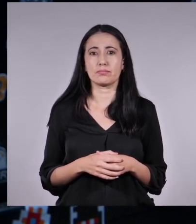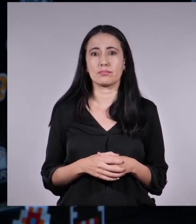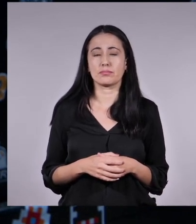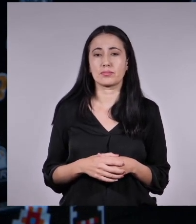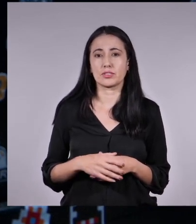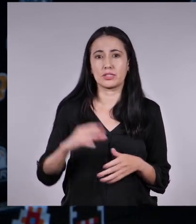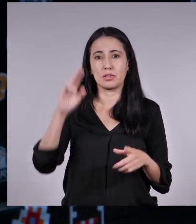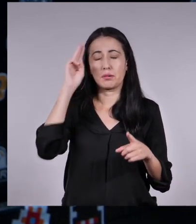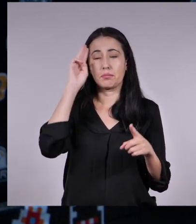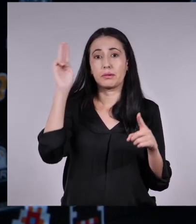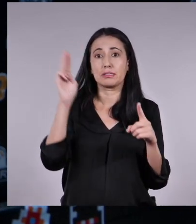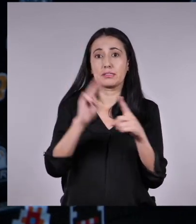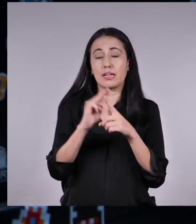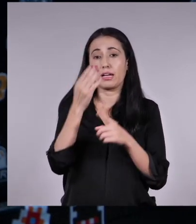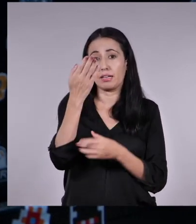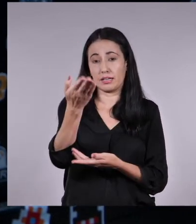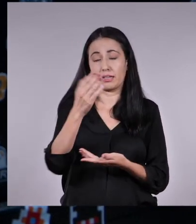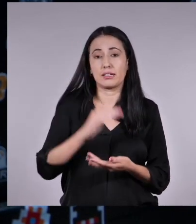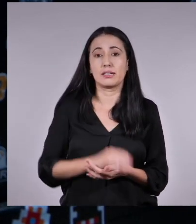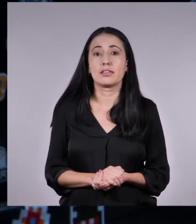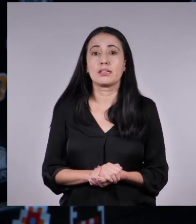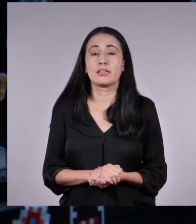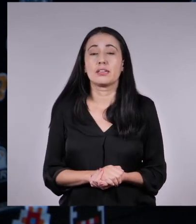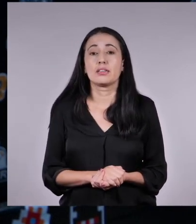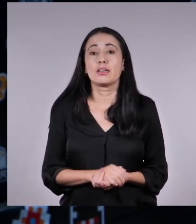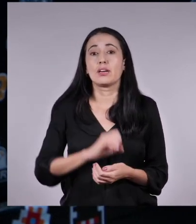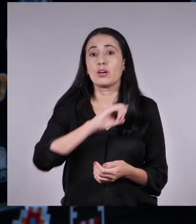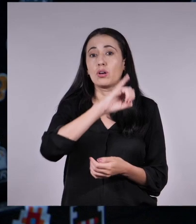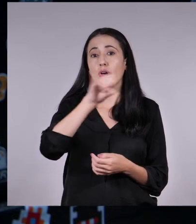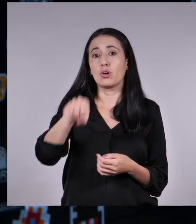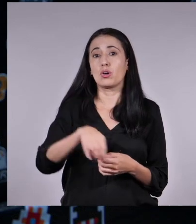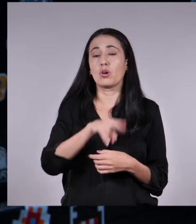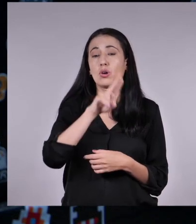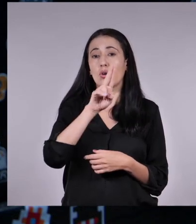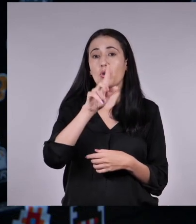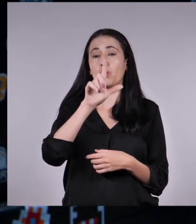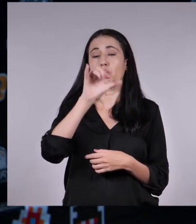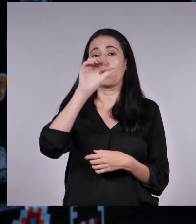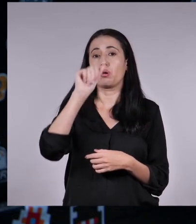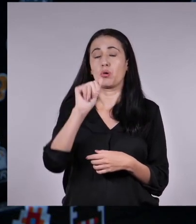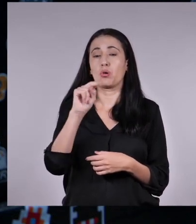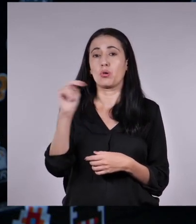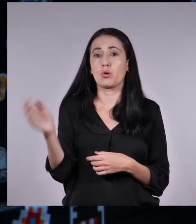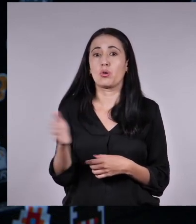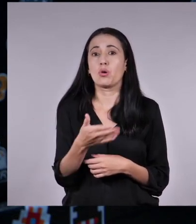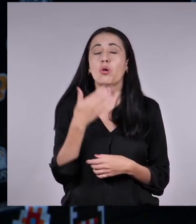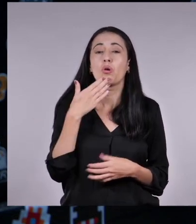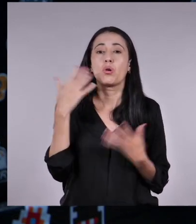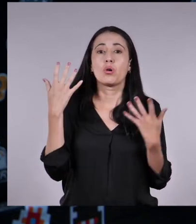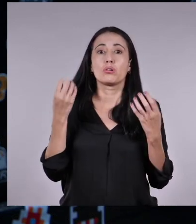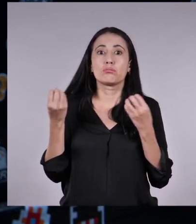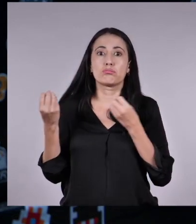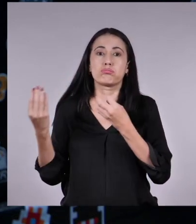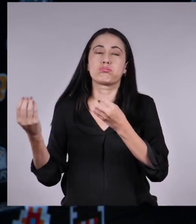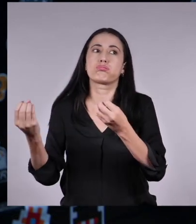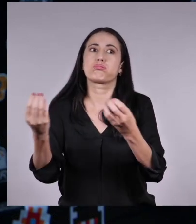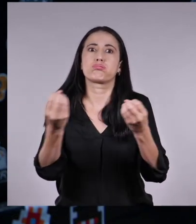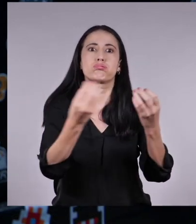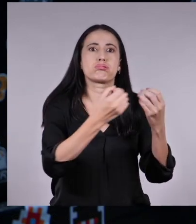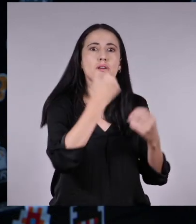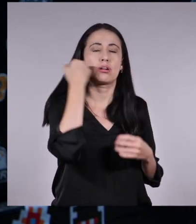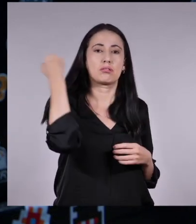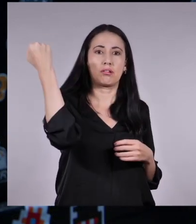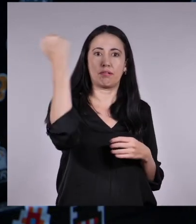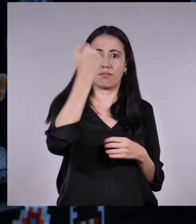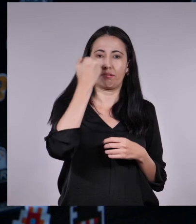O claro, como dice nuestro amigo Julián B, que nos escribe desde la troncal, sin internet toca ser muy famoso para que te